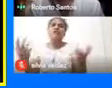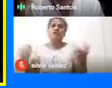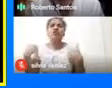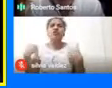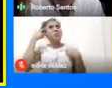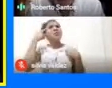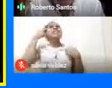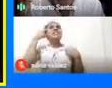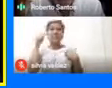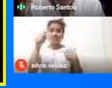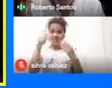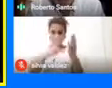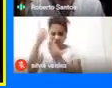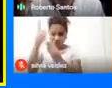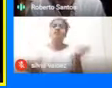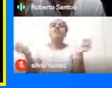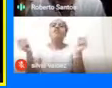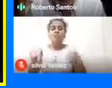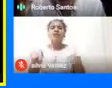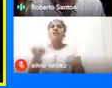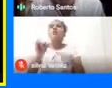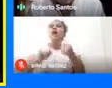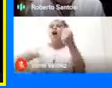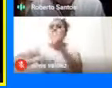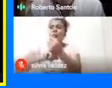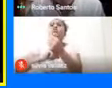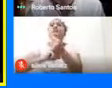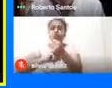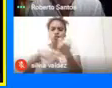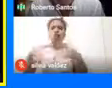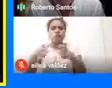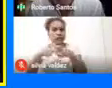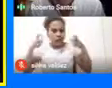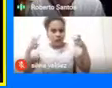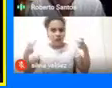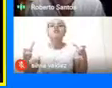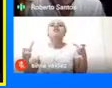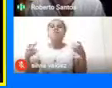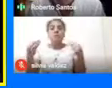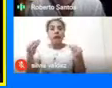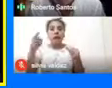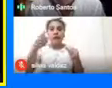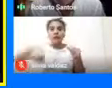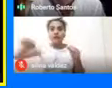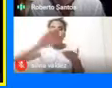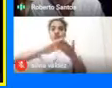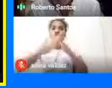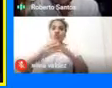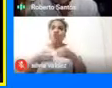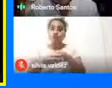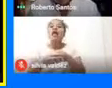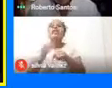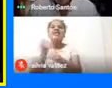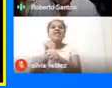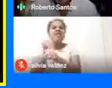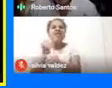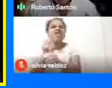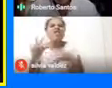Que este proyecto También es un apoyo Muy muy grande Para estas comunidades Que están trabajando